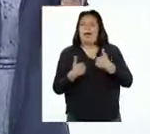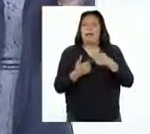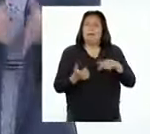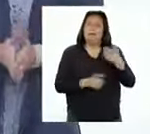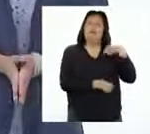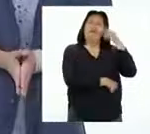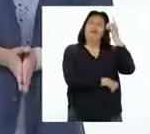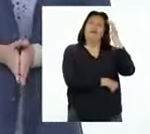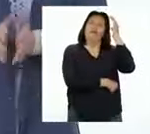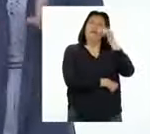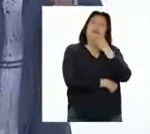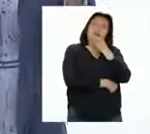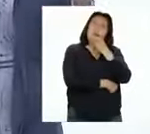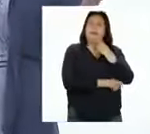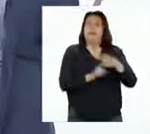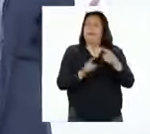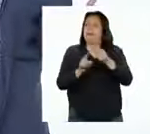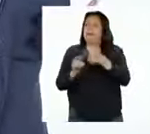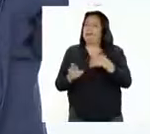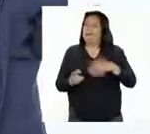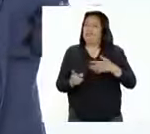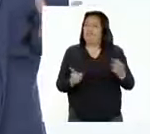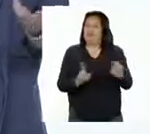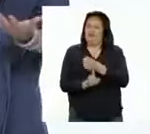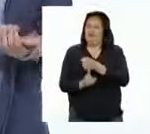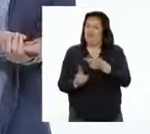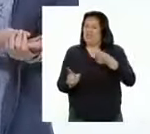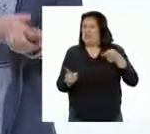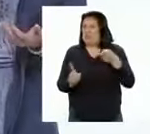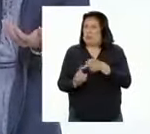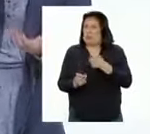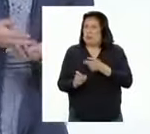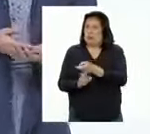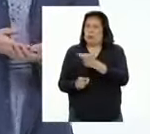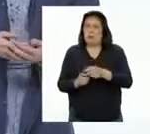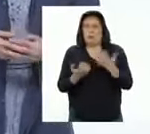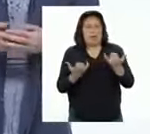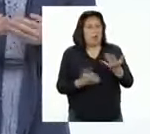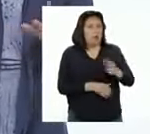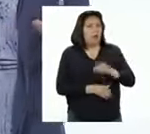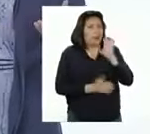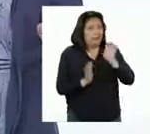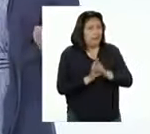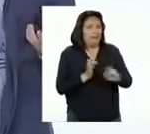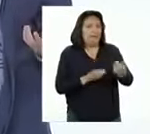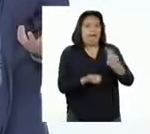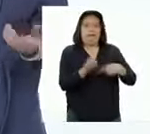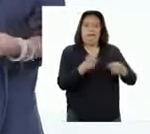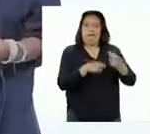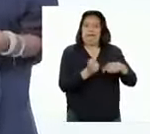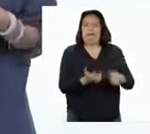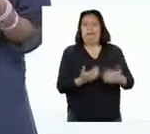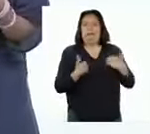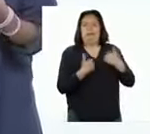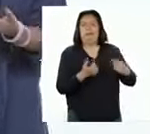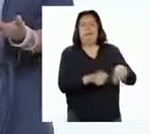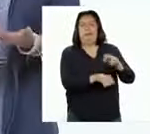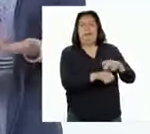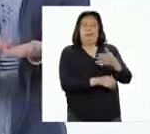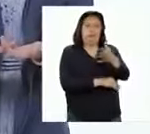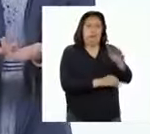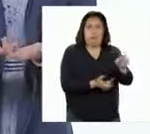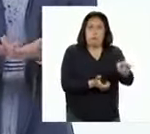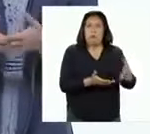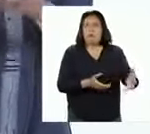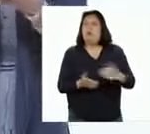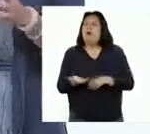Hemos reflexionado sobre las distintas formas de maltrato animal que existen actualmente, como por ejemplo la venta de animales silvestres, la pesca